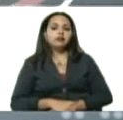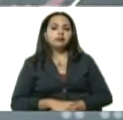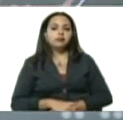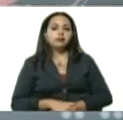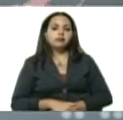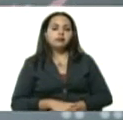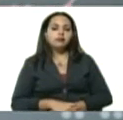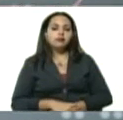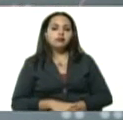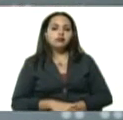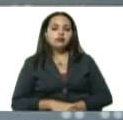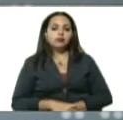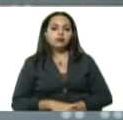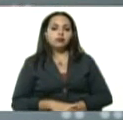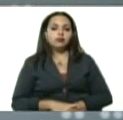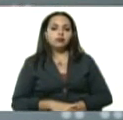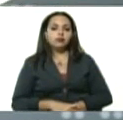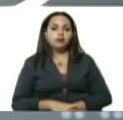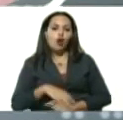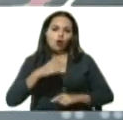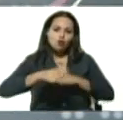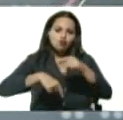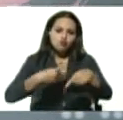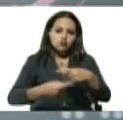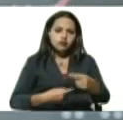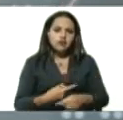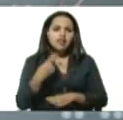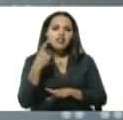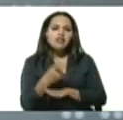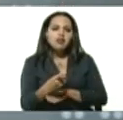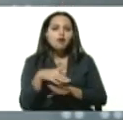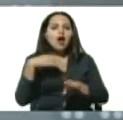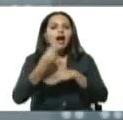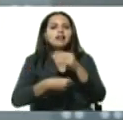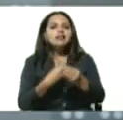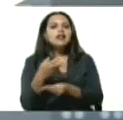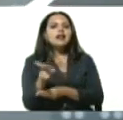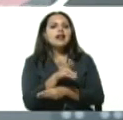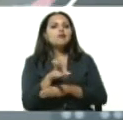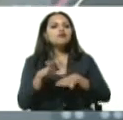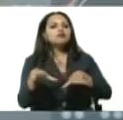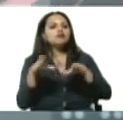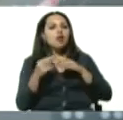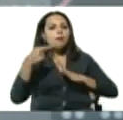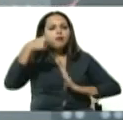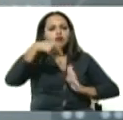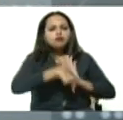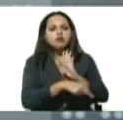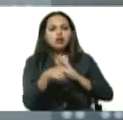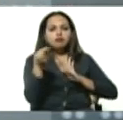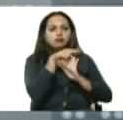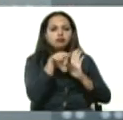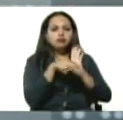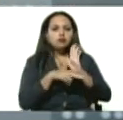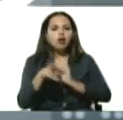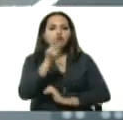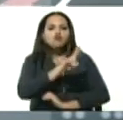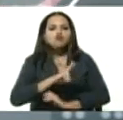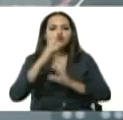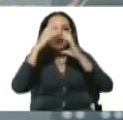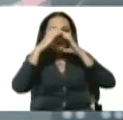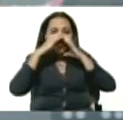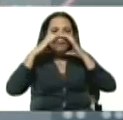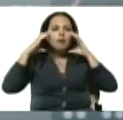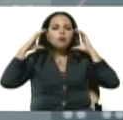frontera sur. En consecuencia, debemos actuar, debemos profundizar en las medidas, el uso del